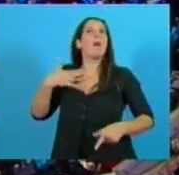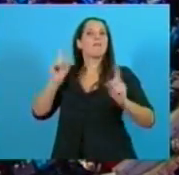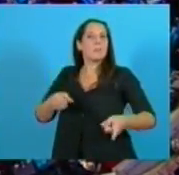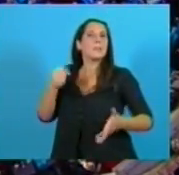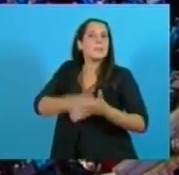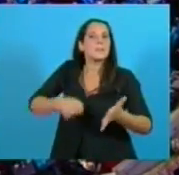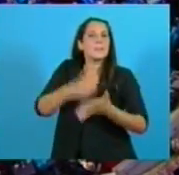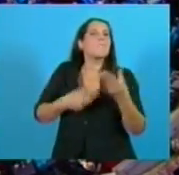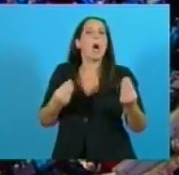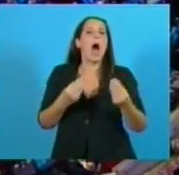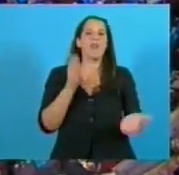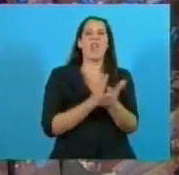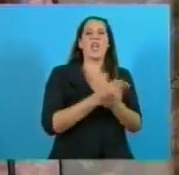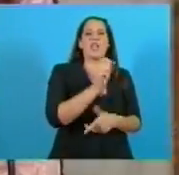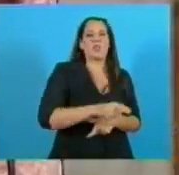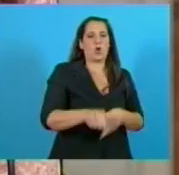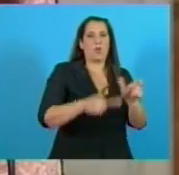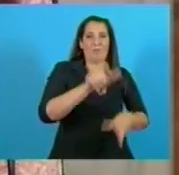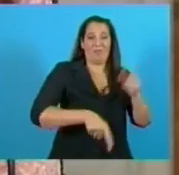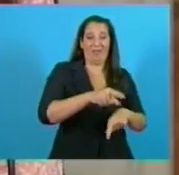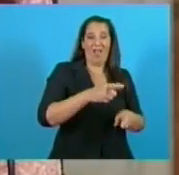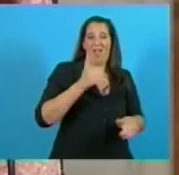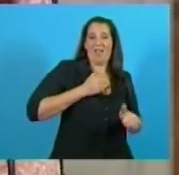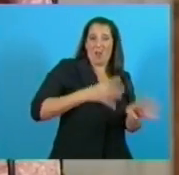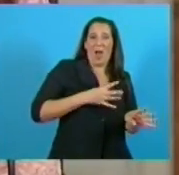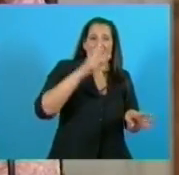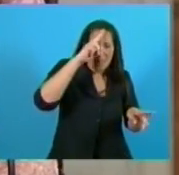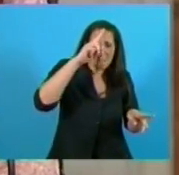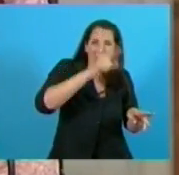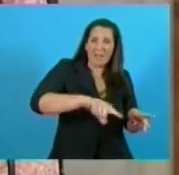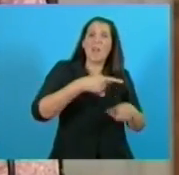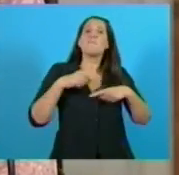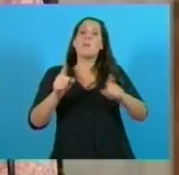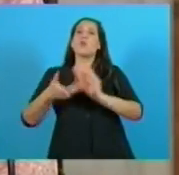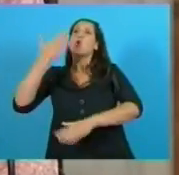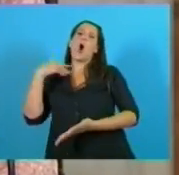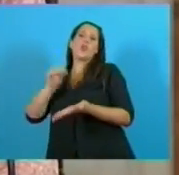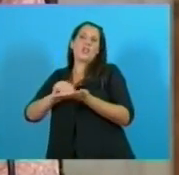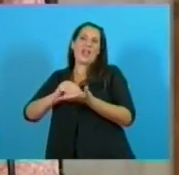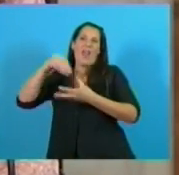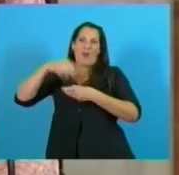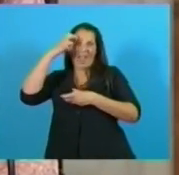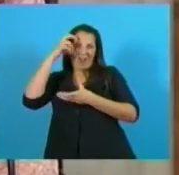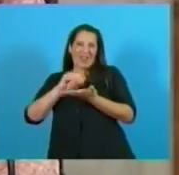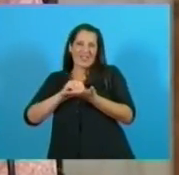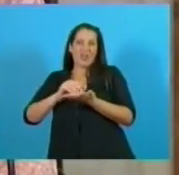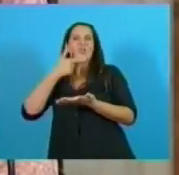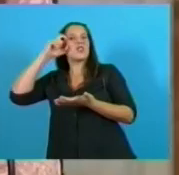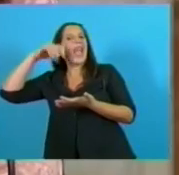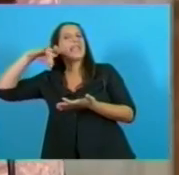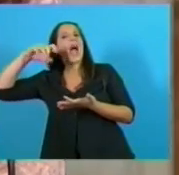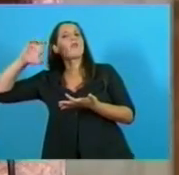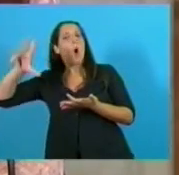por los derechos de los combatientes, fui la senadora que impulsó precisamente la pensión cuando me tocó ser senadora de la Nación